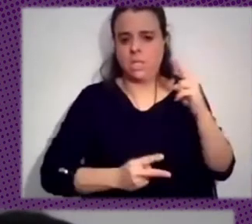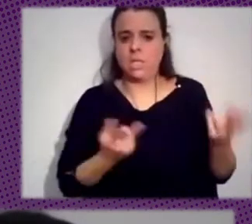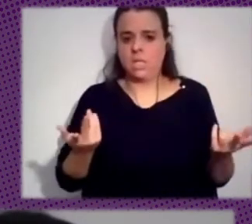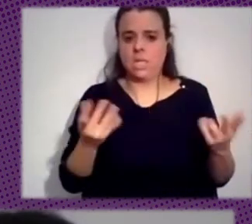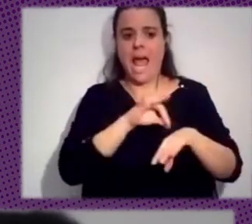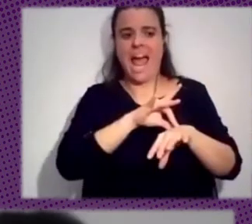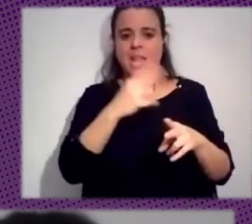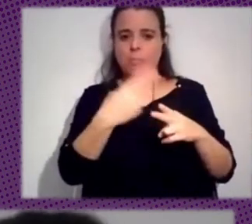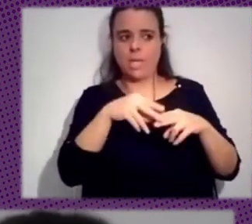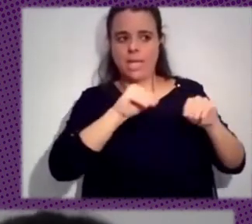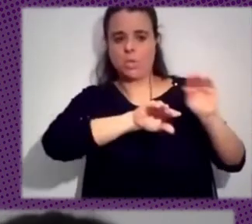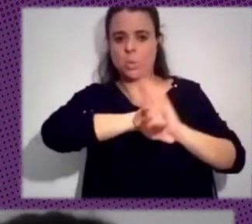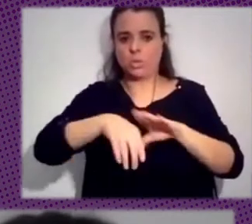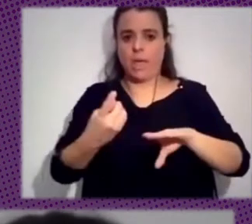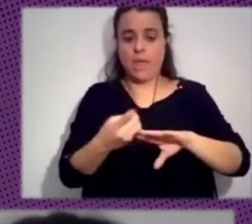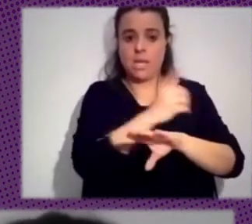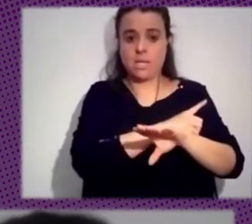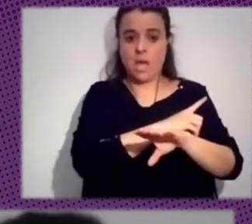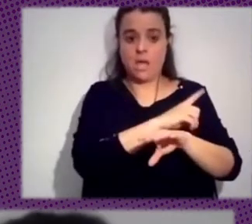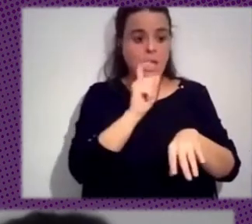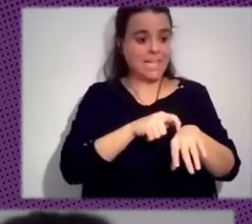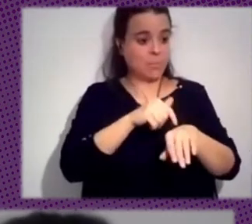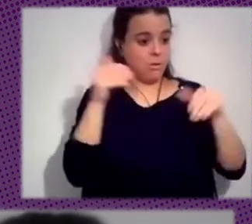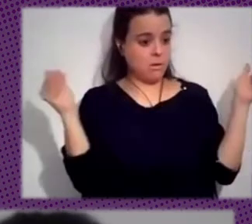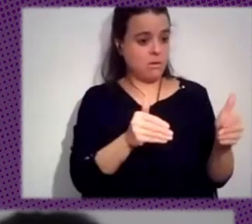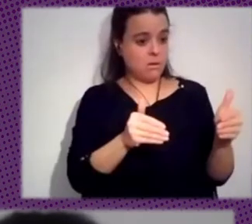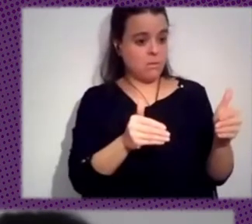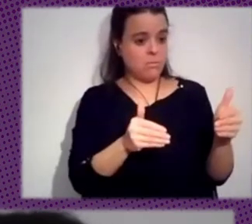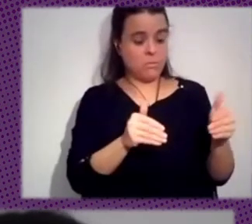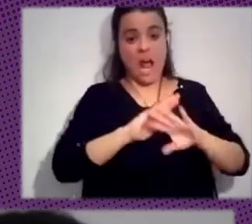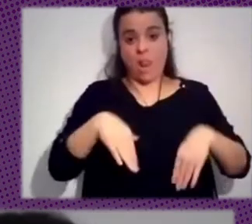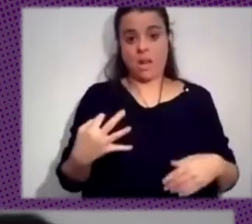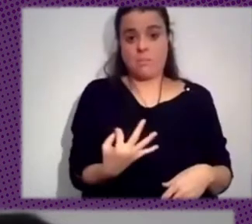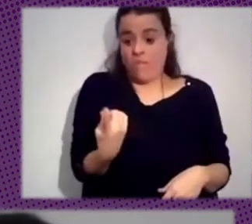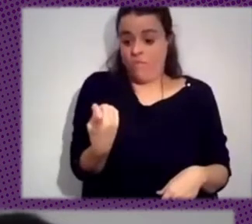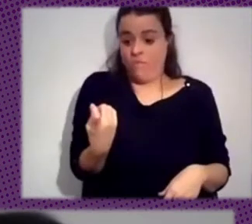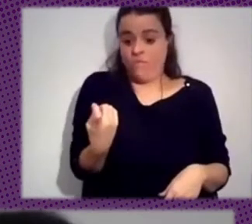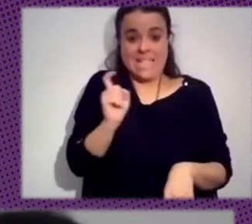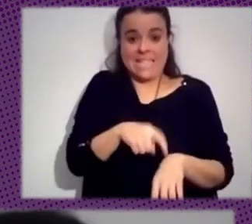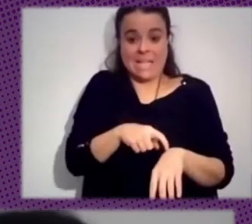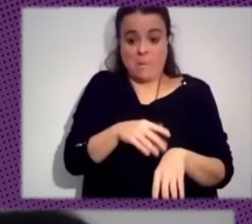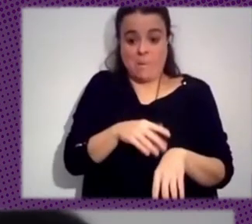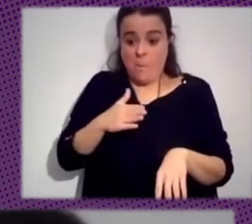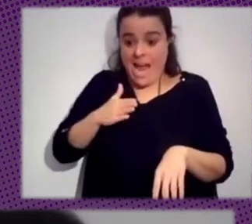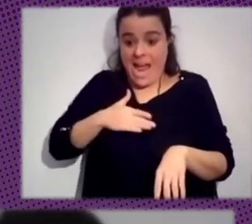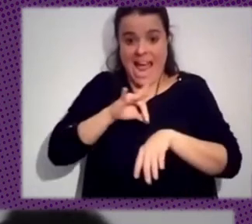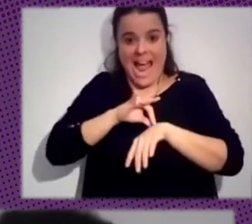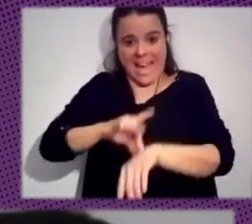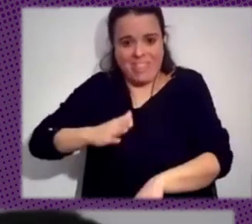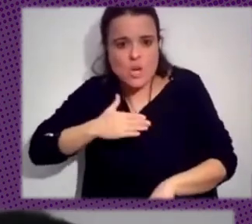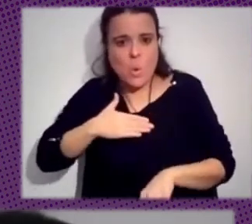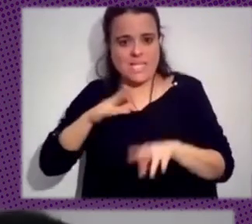ultraderecha, pues no nos queda tiempo ni espacio para hablar de nuestras ideas, para mantener nuestra agenda. Me quedan tres minutos de que voy mucho más rápido,